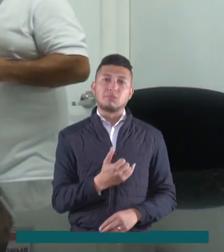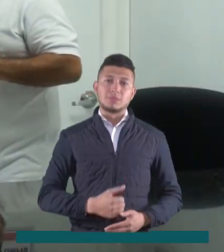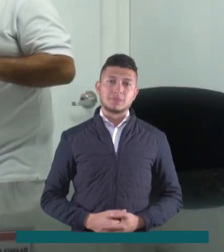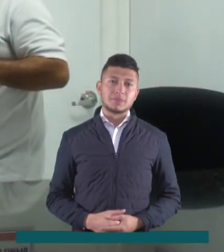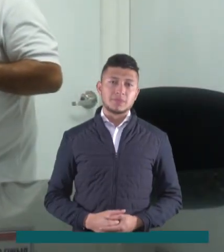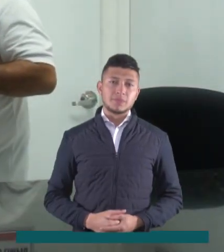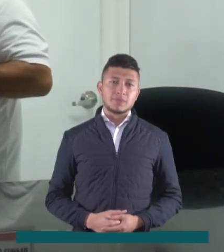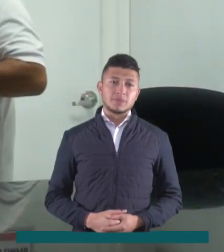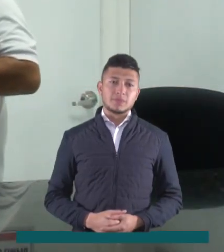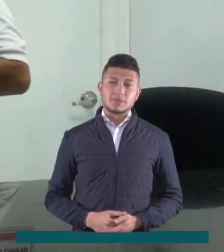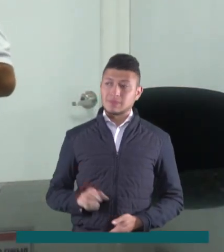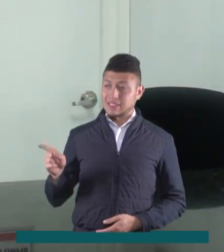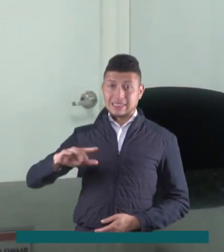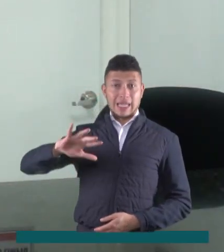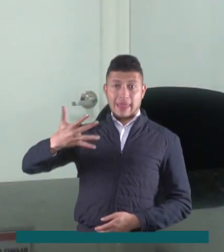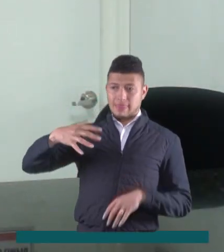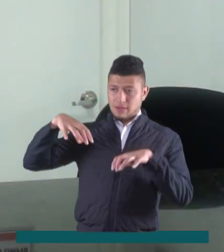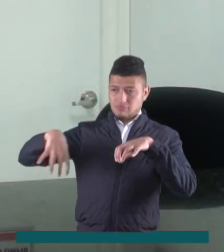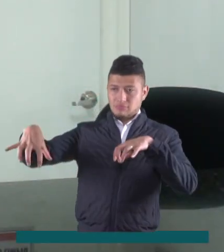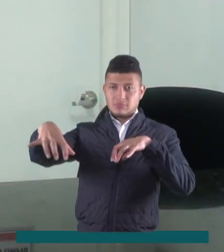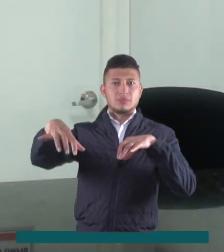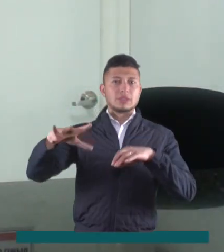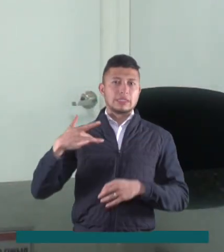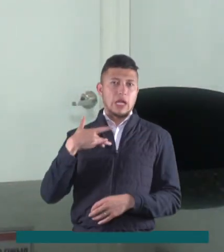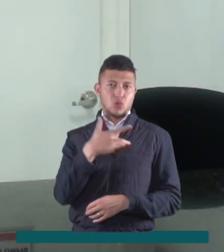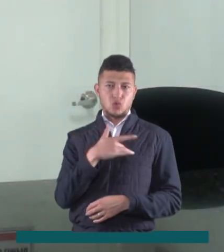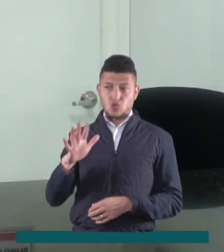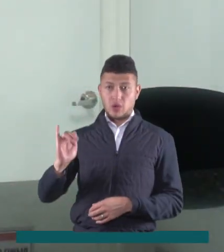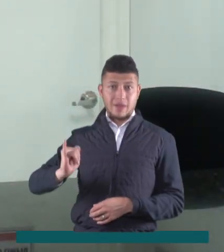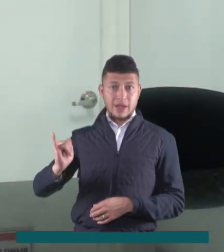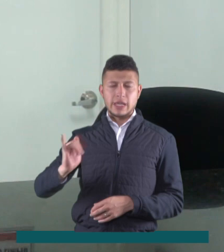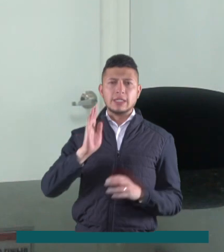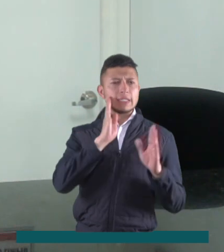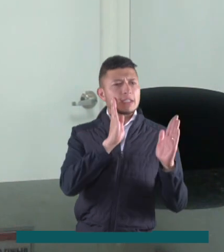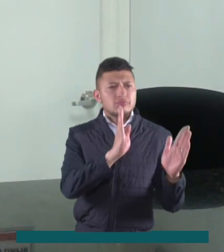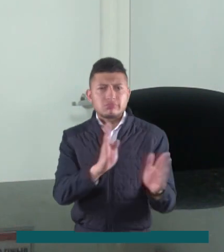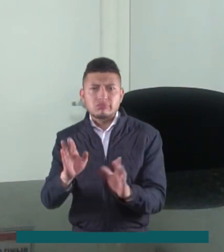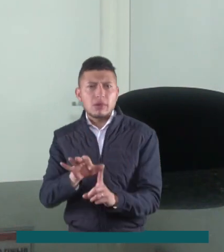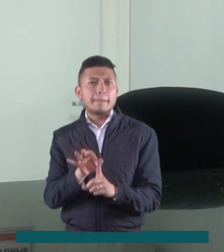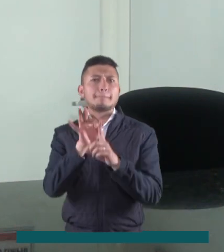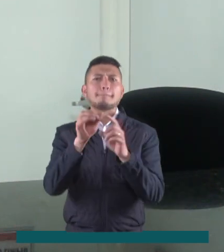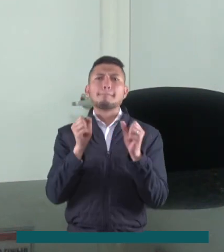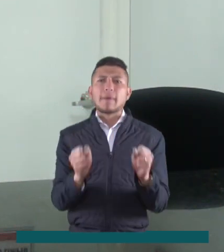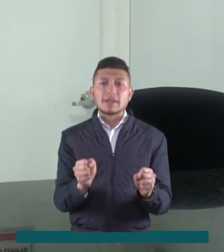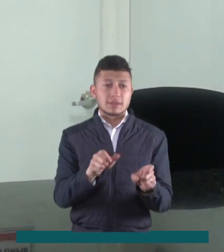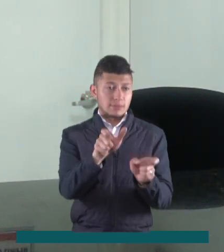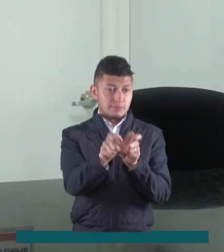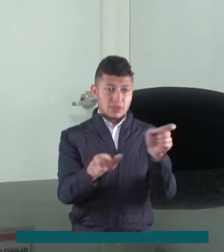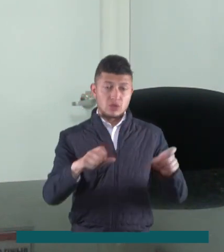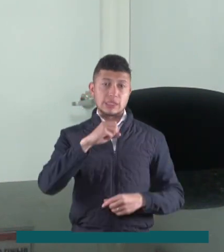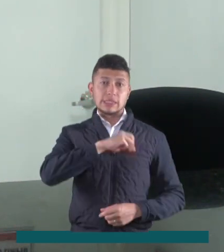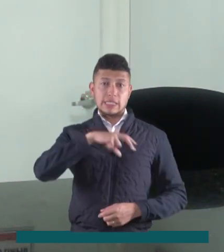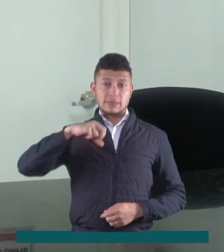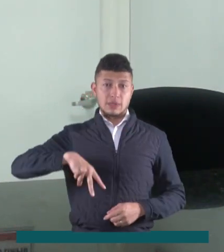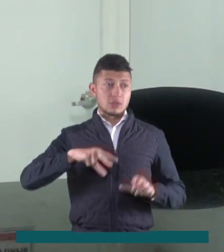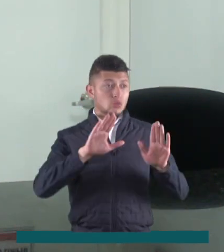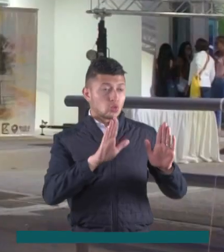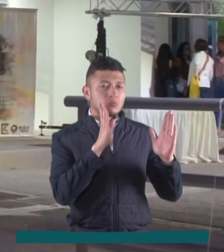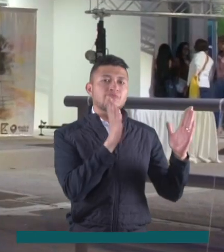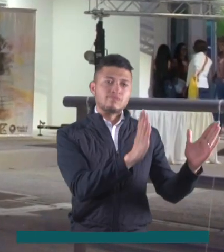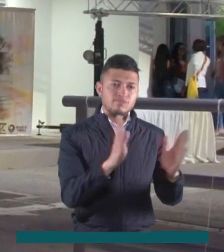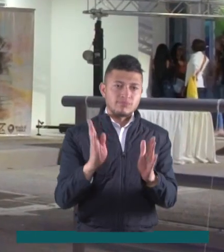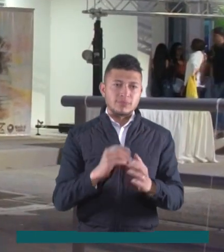Esta es la quinta unidad de salud que funciona en Ibagué y que atiende especialmente a personas que tienen CISB.